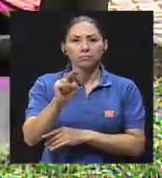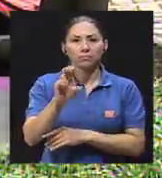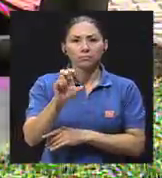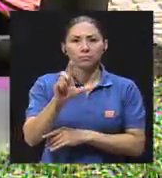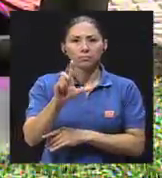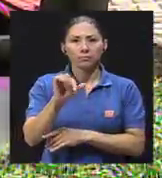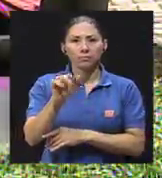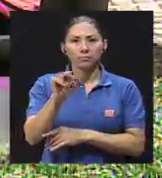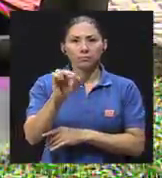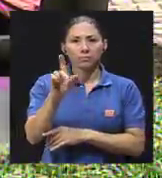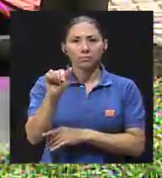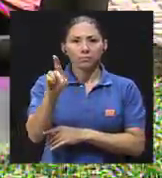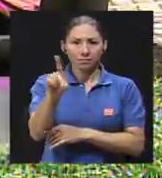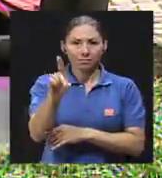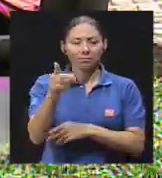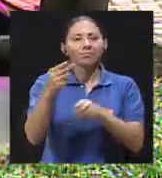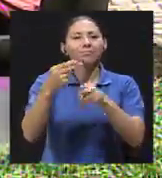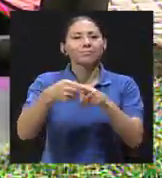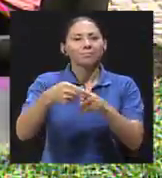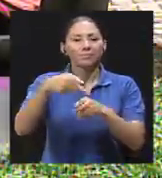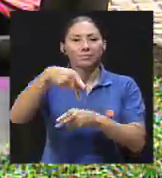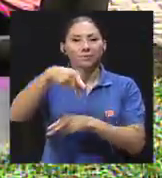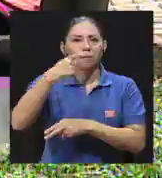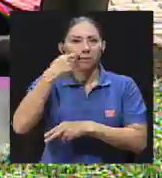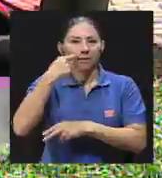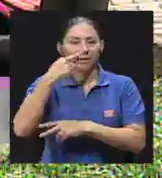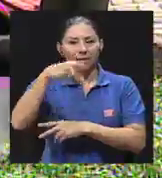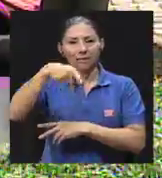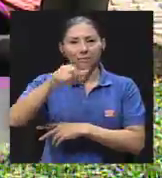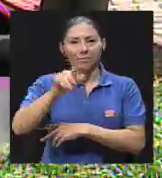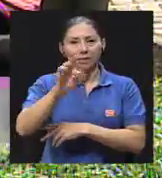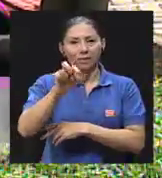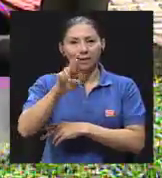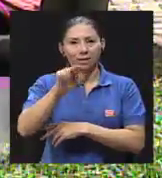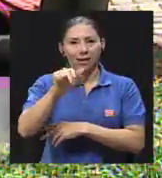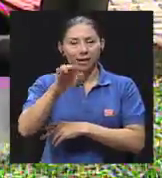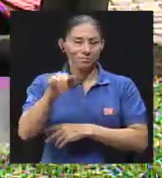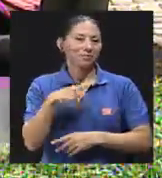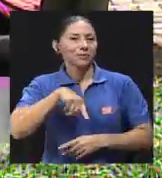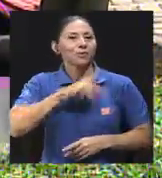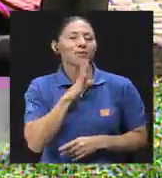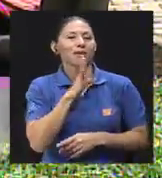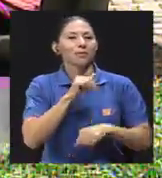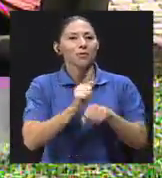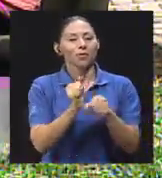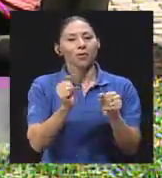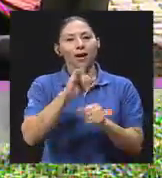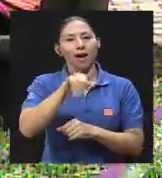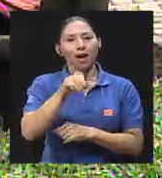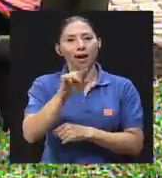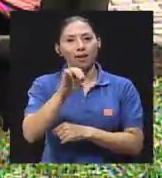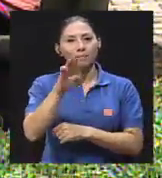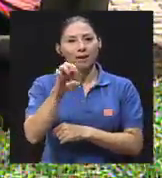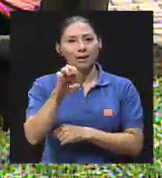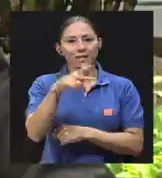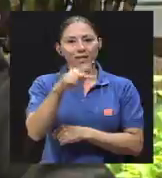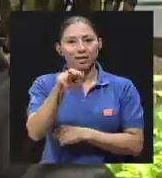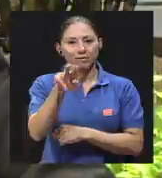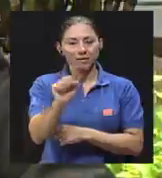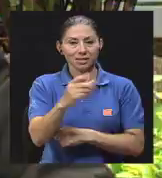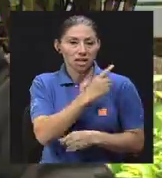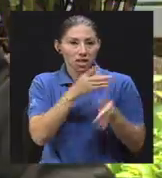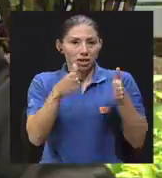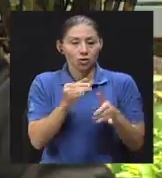la paternidad, este paternaje. Y de esto estamos conversando con el señor Jaime Chávez, director del Instituto Güem, que muy gentilmente nos acompaña.